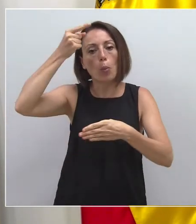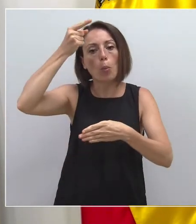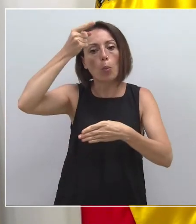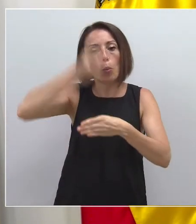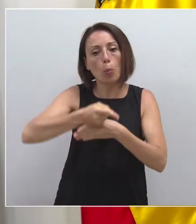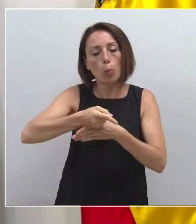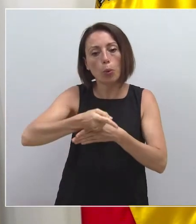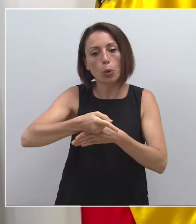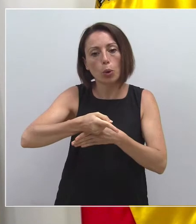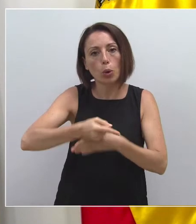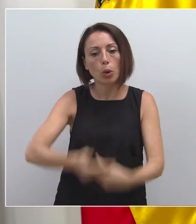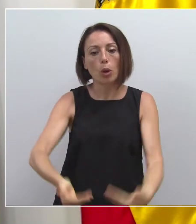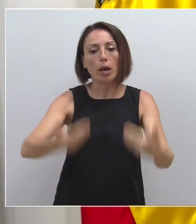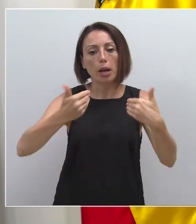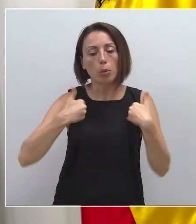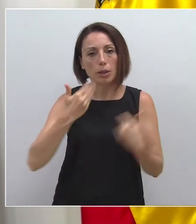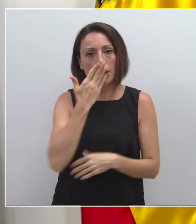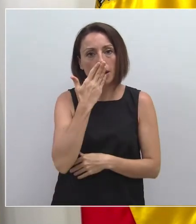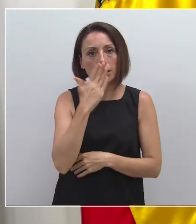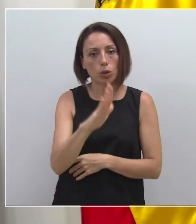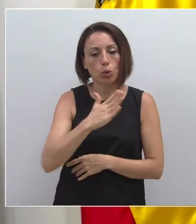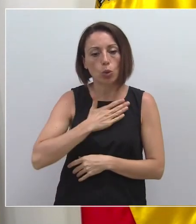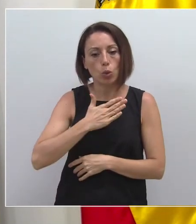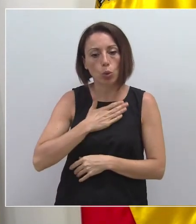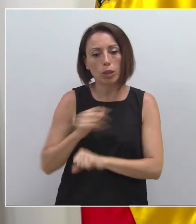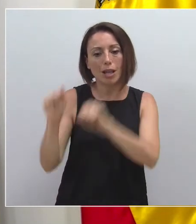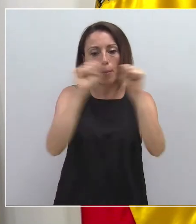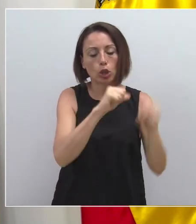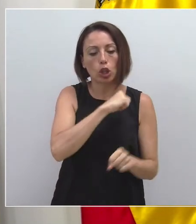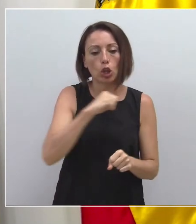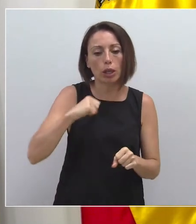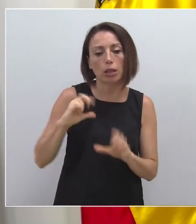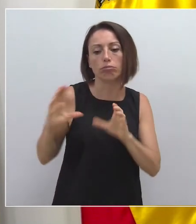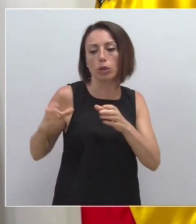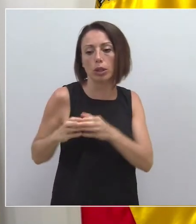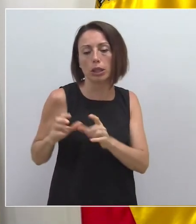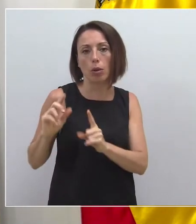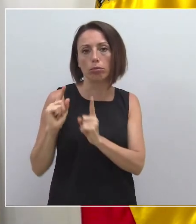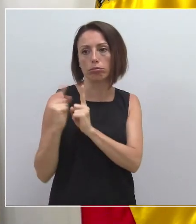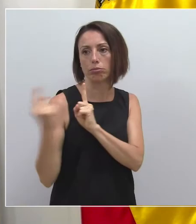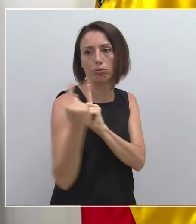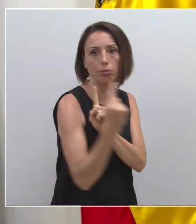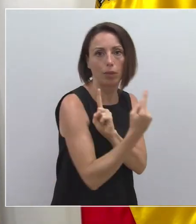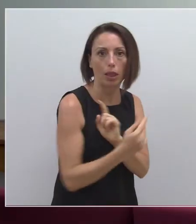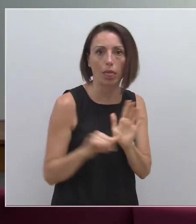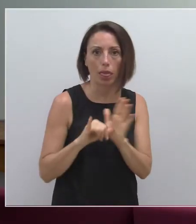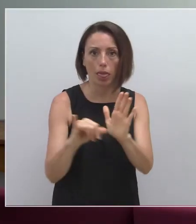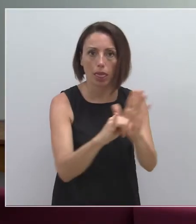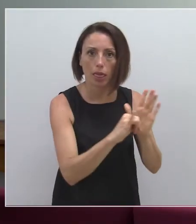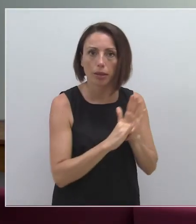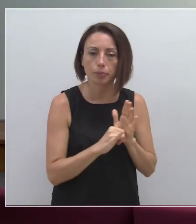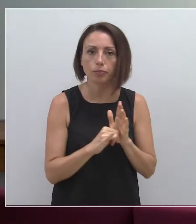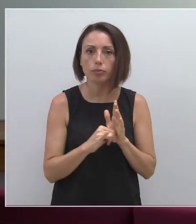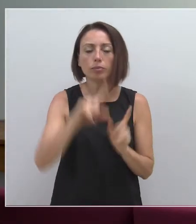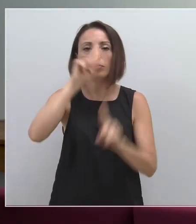ejercicio responsable de nuestra conducta de cara a la protección individual y de los que nos rodean. Me gustaría una